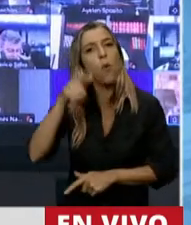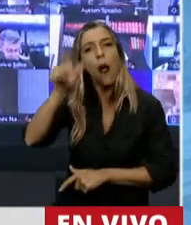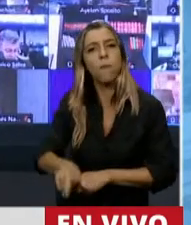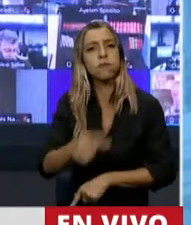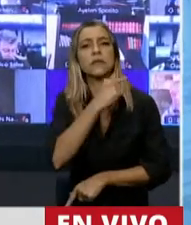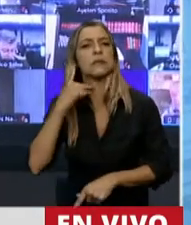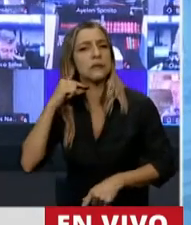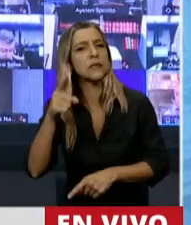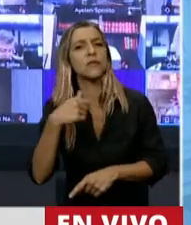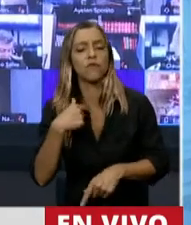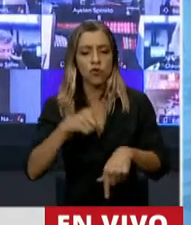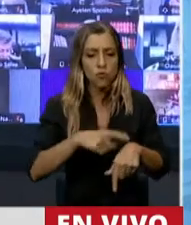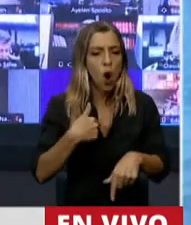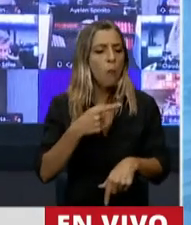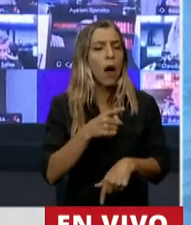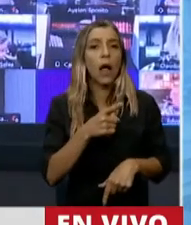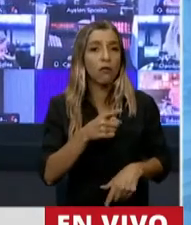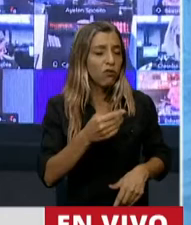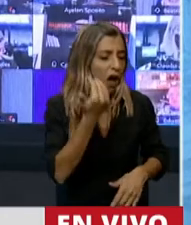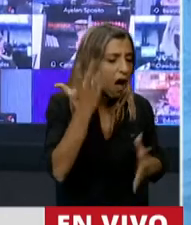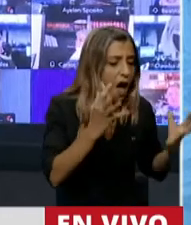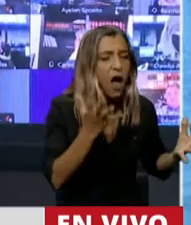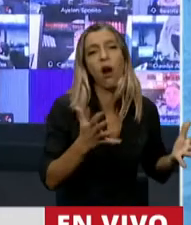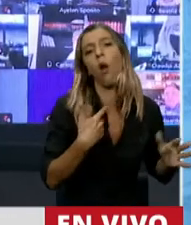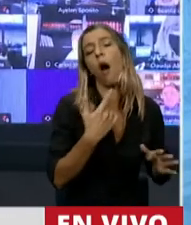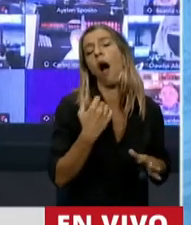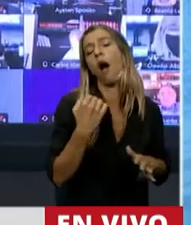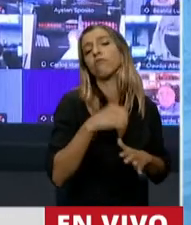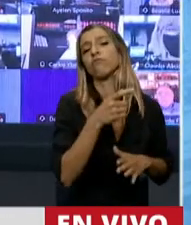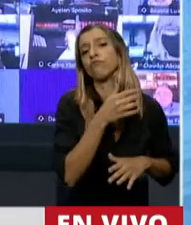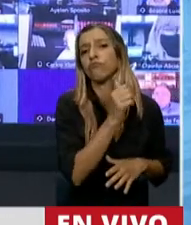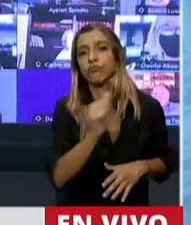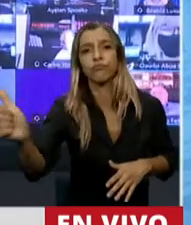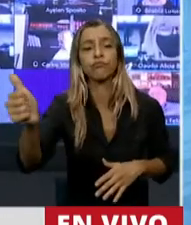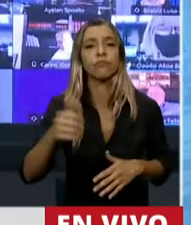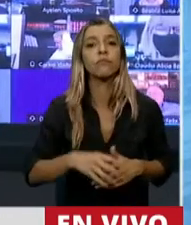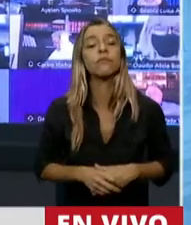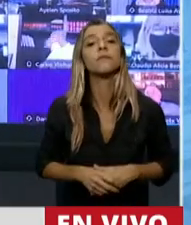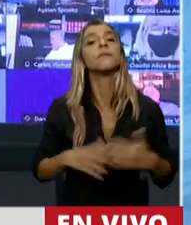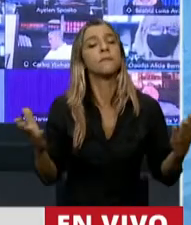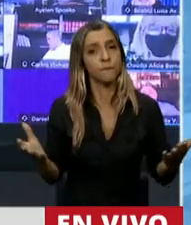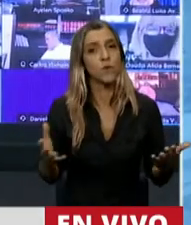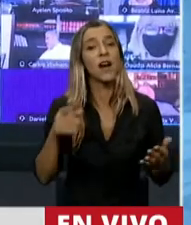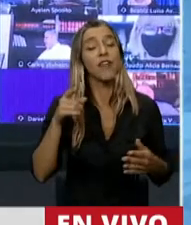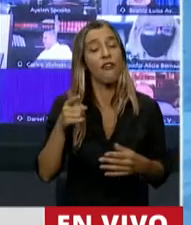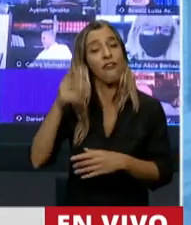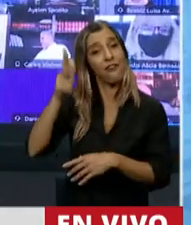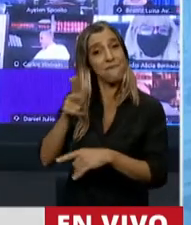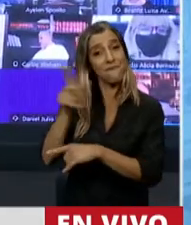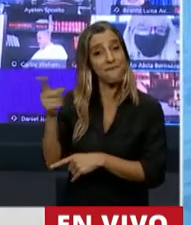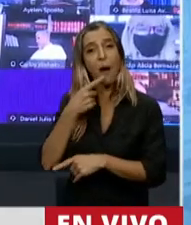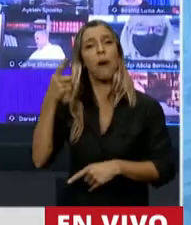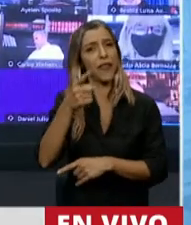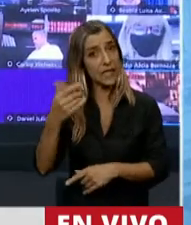esquivado al herido con total indiferencia por su dramática situación, dice el Papa Francisco,